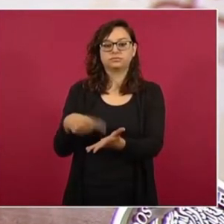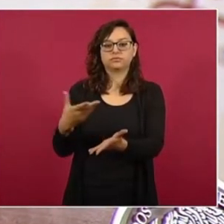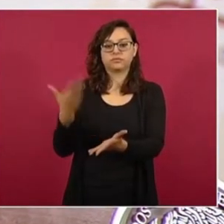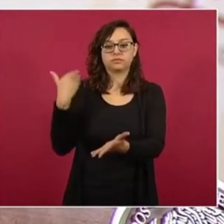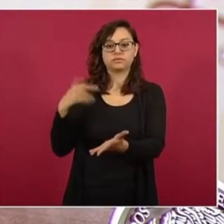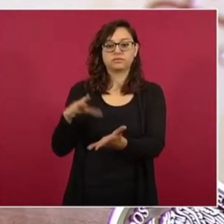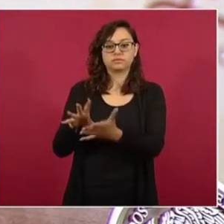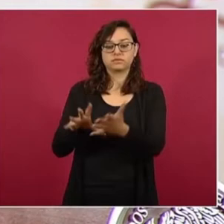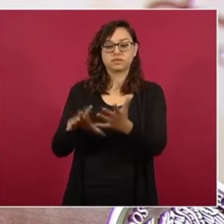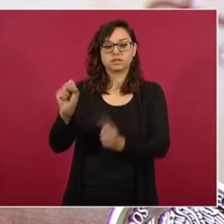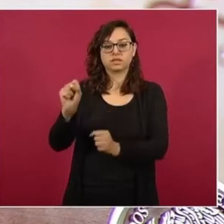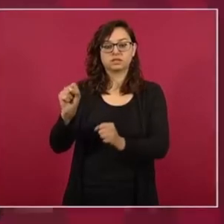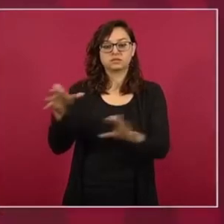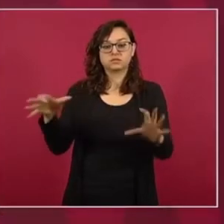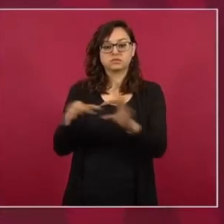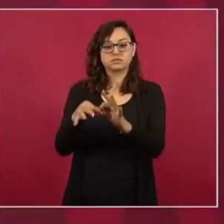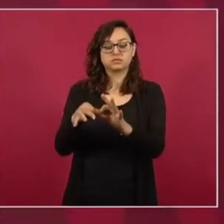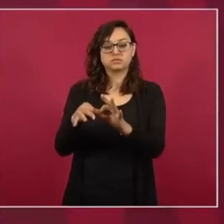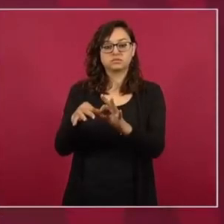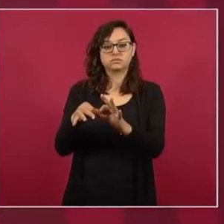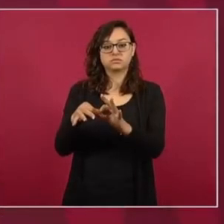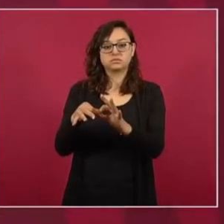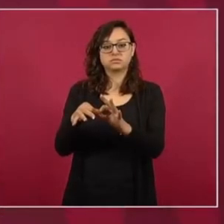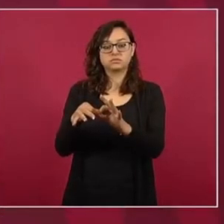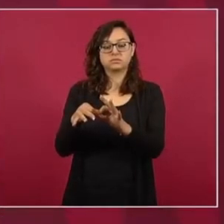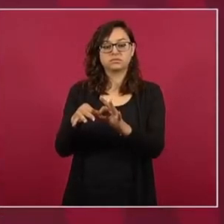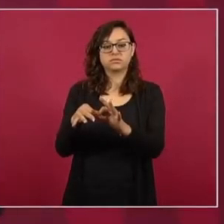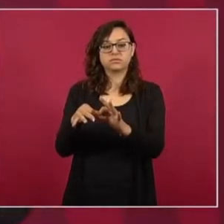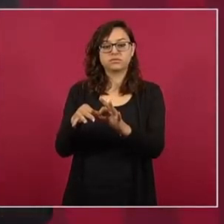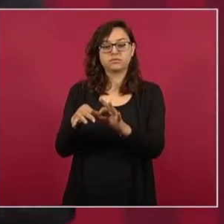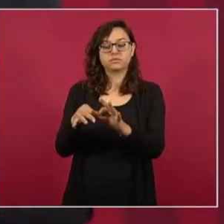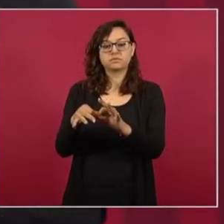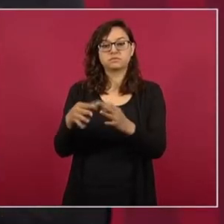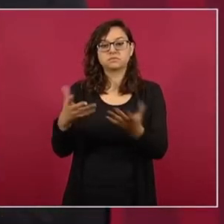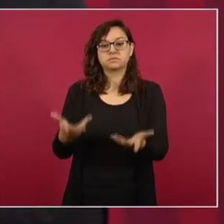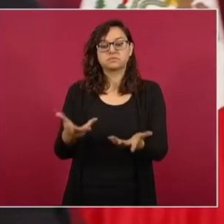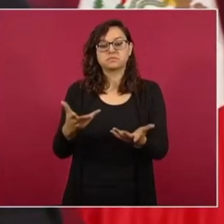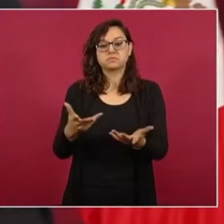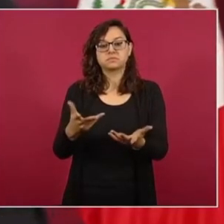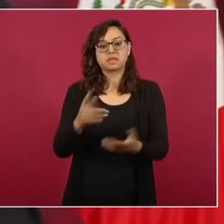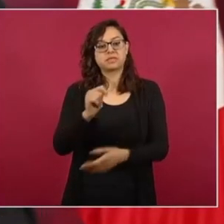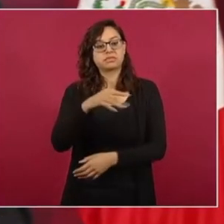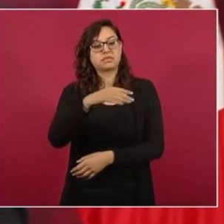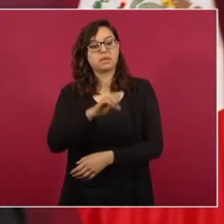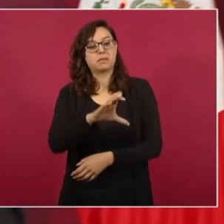no afecta el tratado